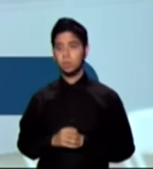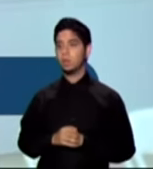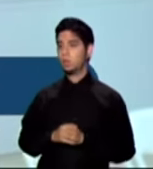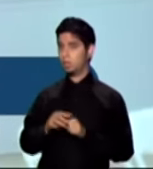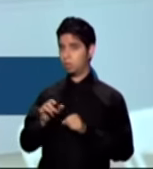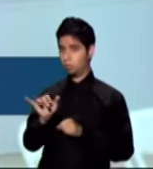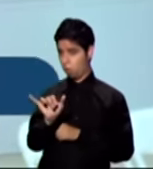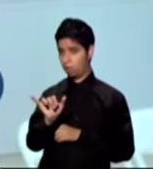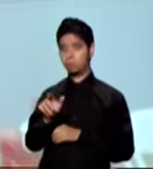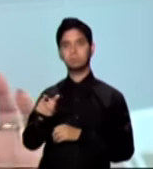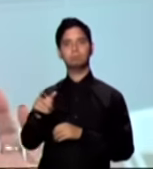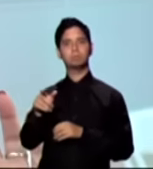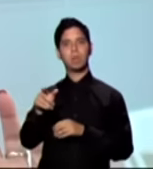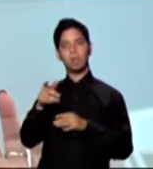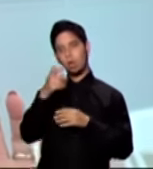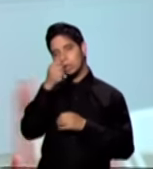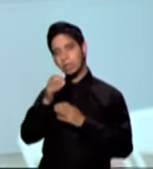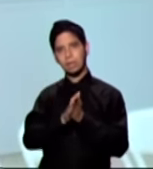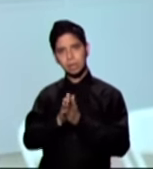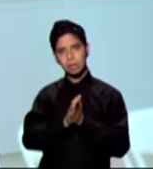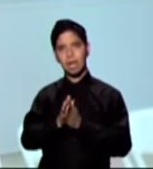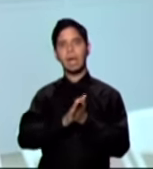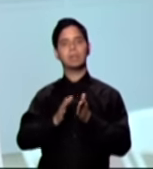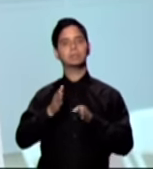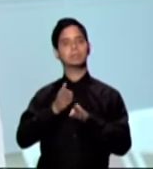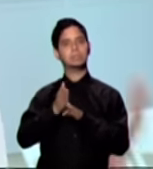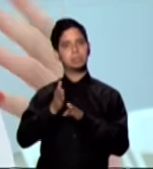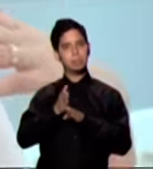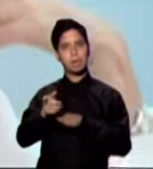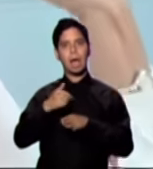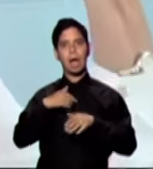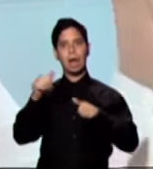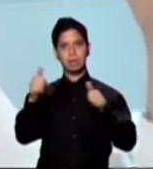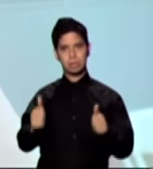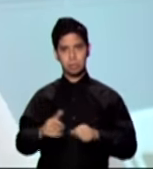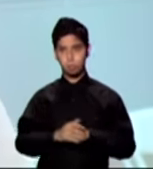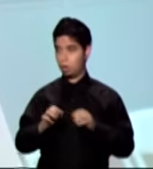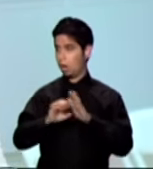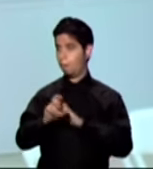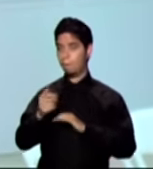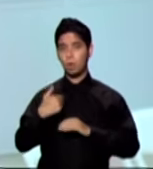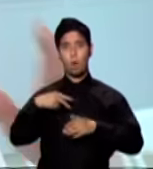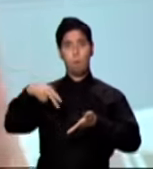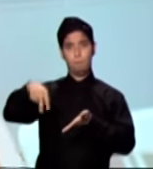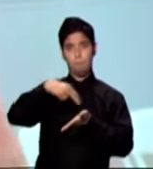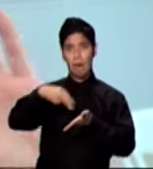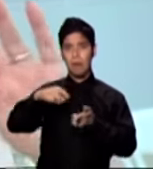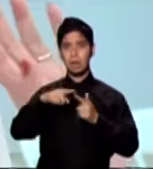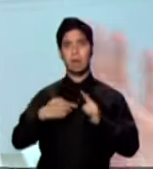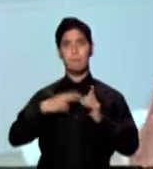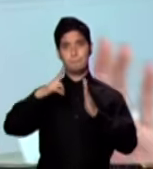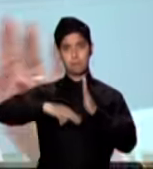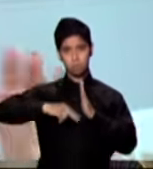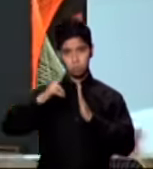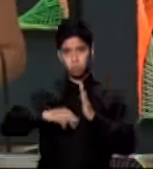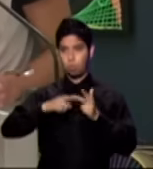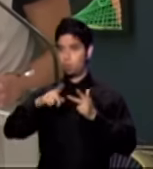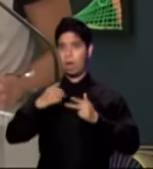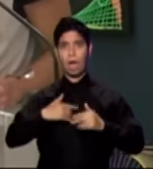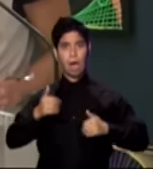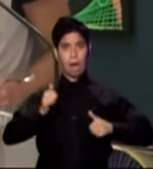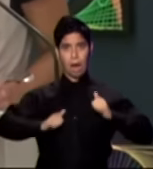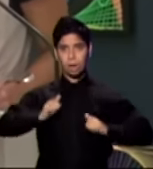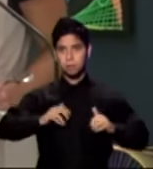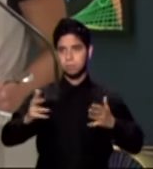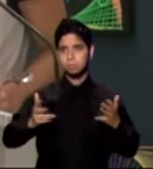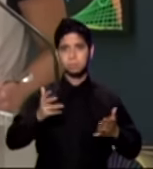disciplinas artísticas. Y eso lo integramos, baile, pintura, performance, lo que los niños prefieran. Se les preparó